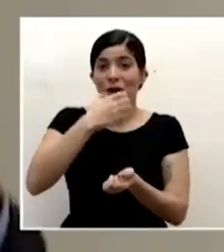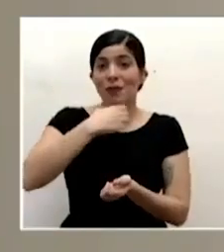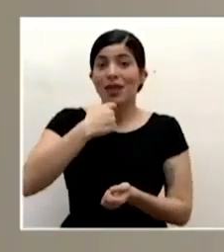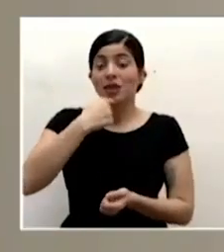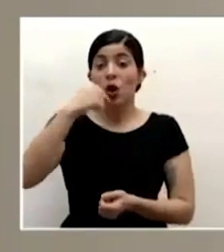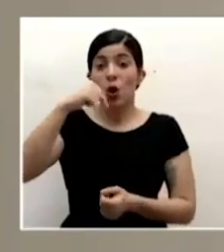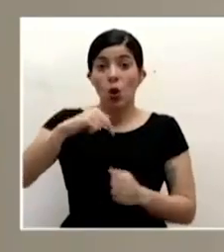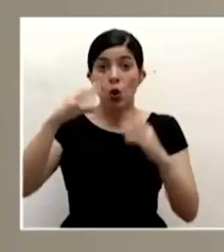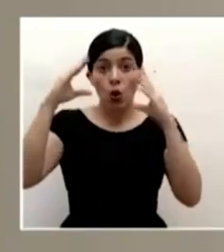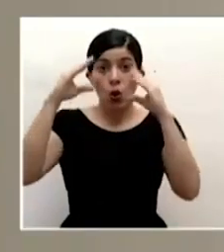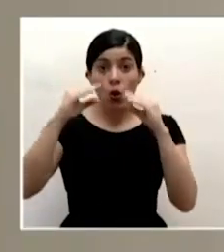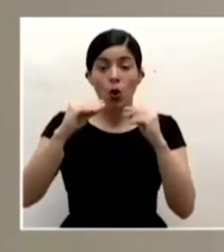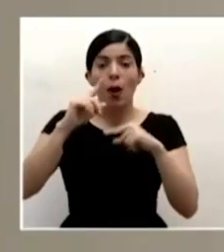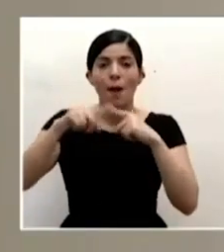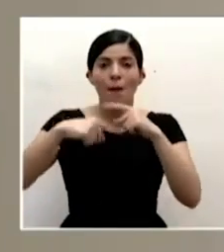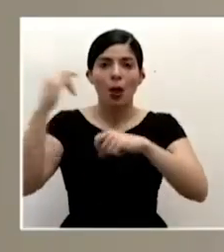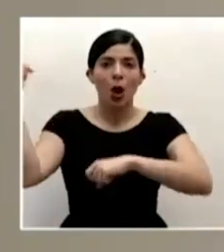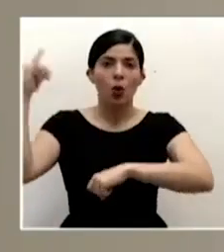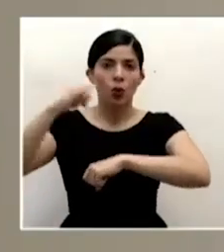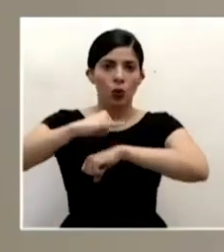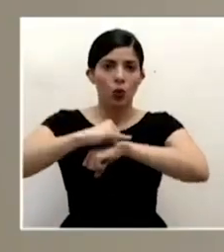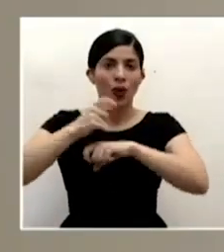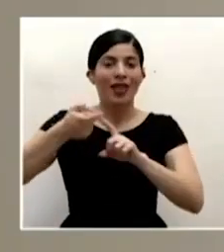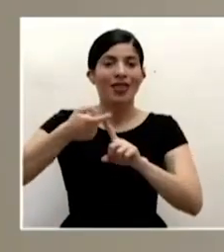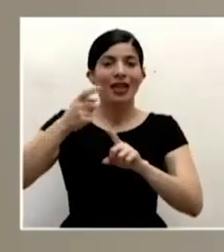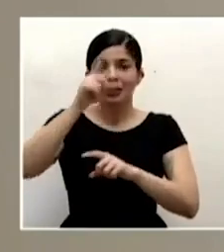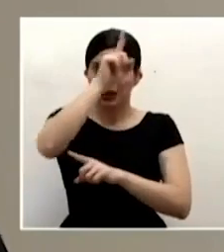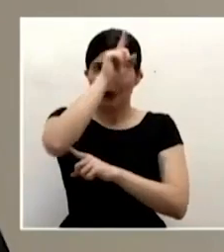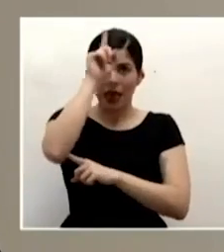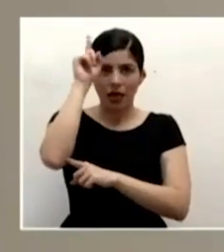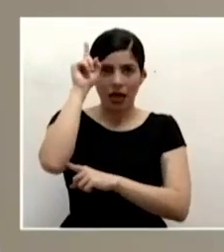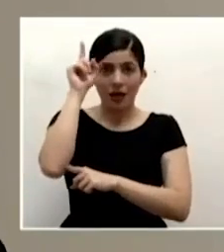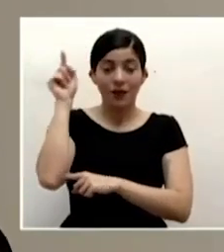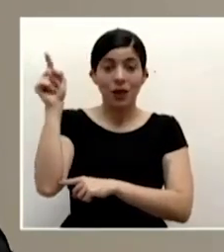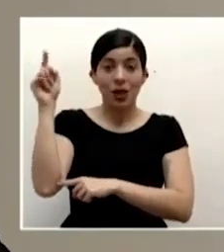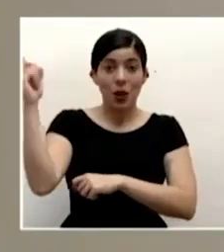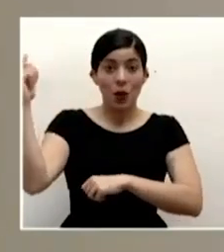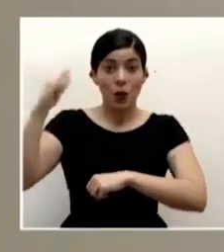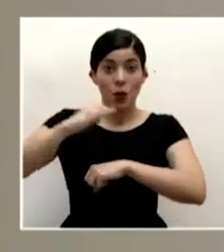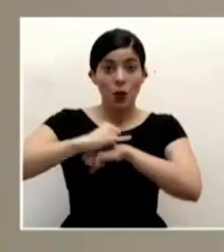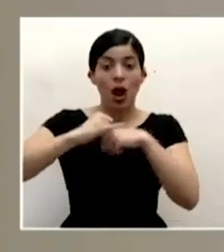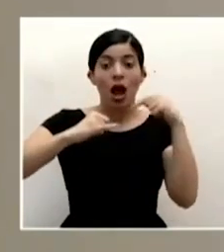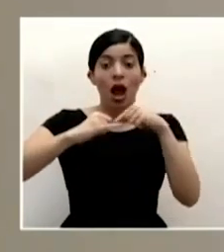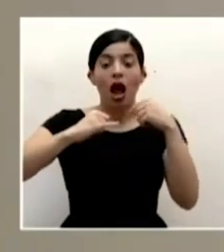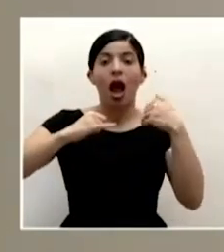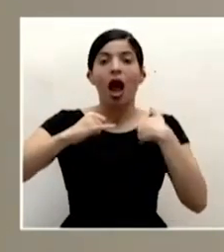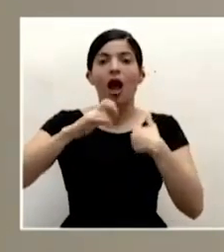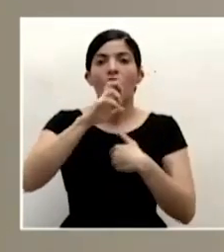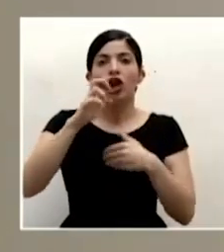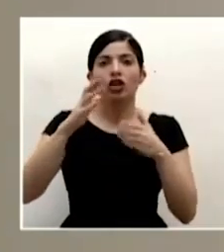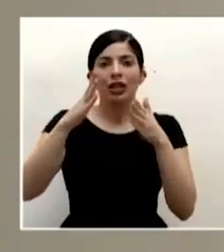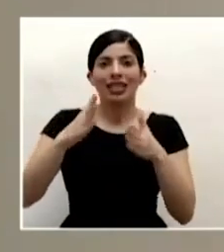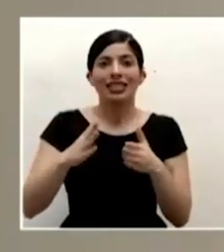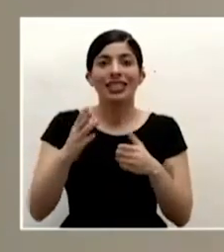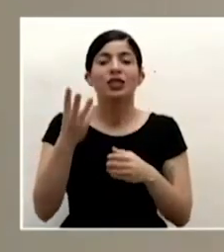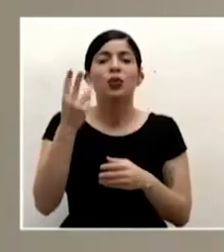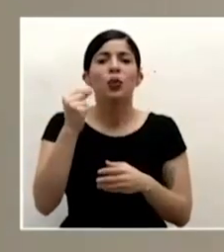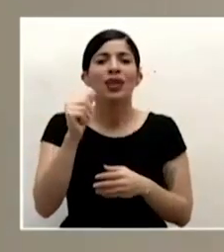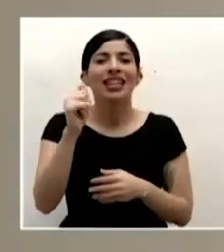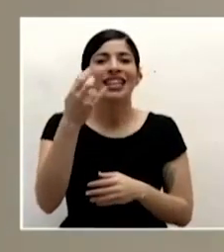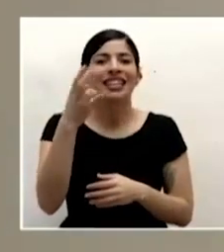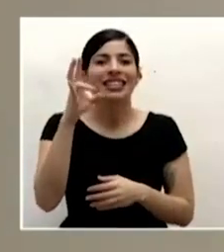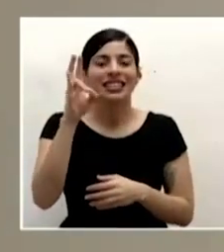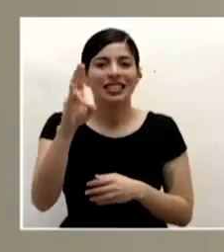arribando un vuelo procedente de madrid en ese vuelo vienen costarricenses provenientes de 17 diferentes países